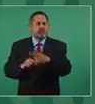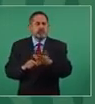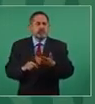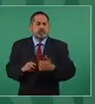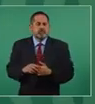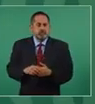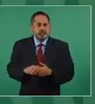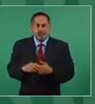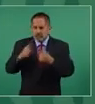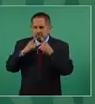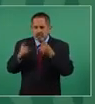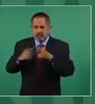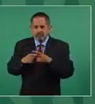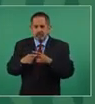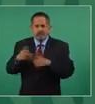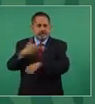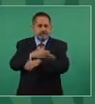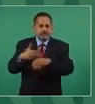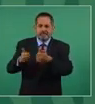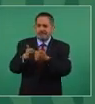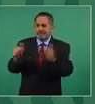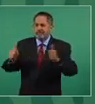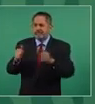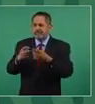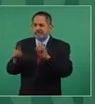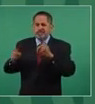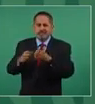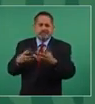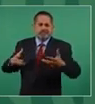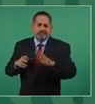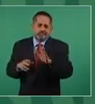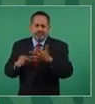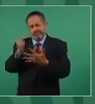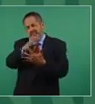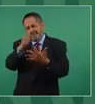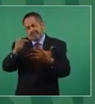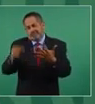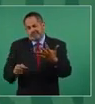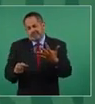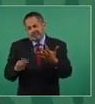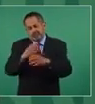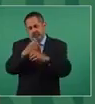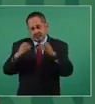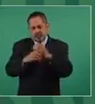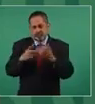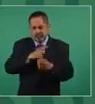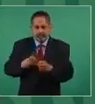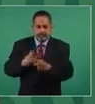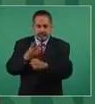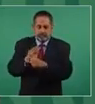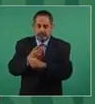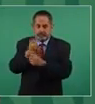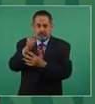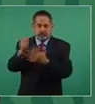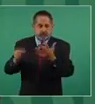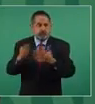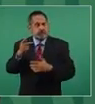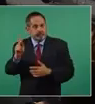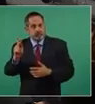que no haya desintegración en las familias, tiene que ver con una serie de factores. Pero